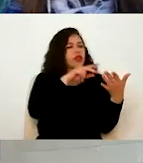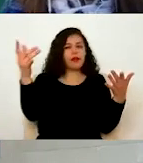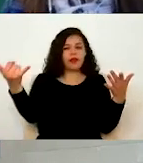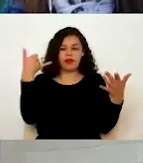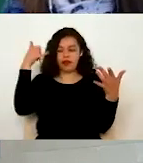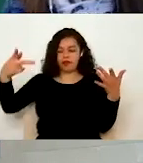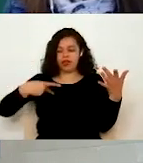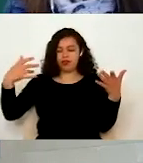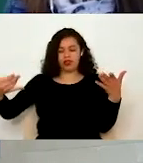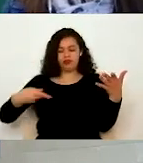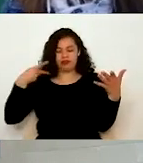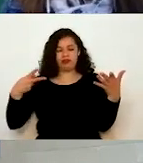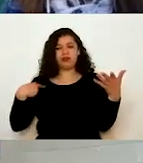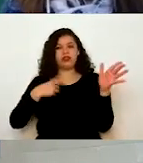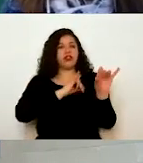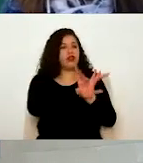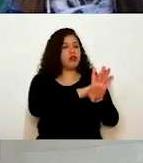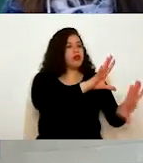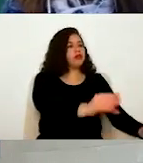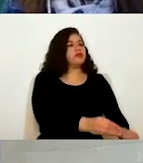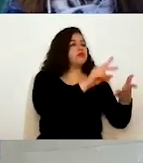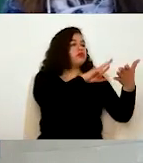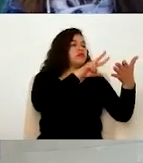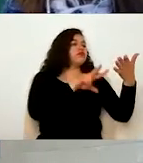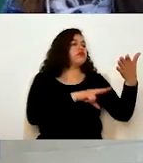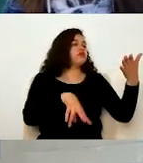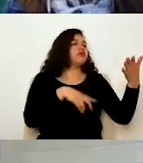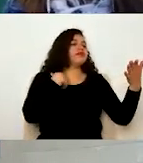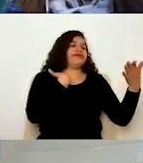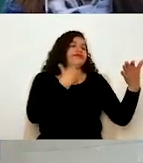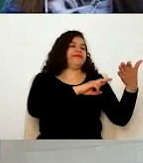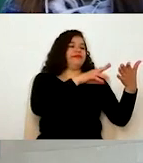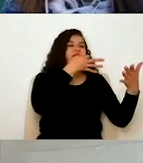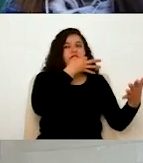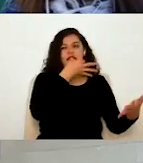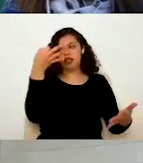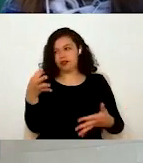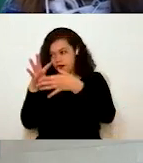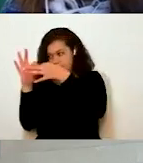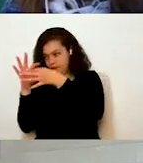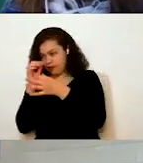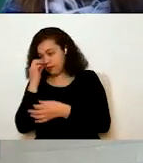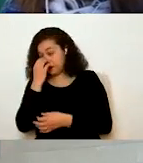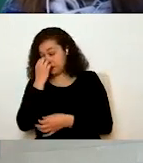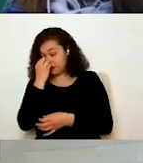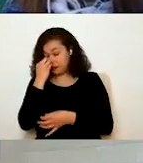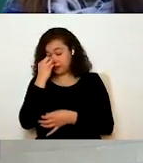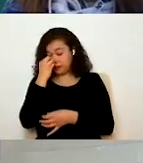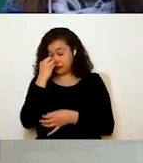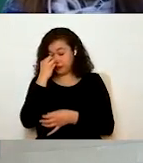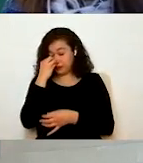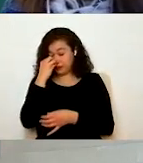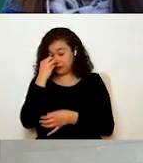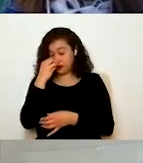preguntan. Entonces, pues bueno, aquí en el portal pueden consultar estos documentos que son